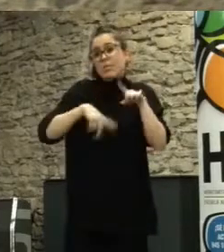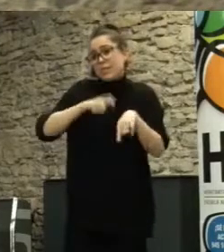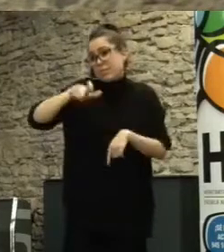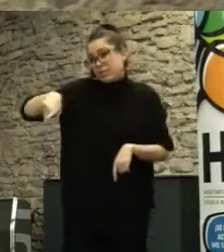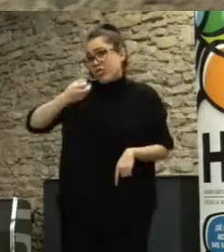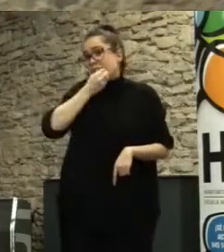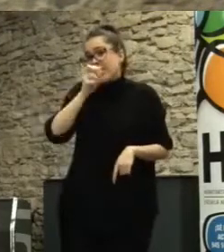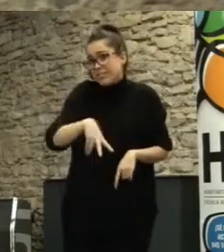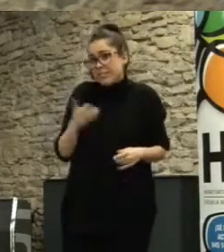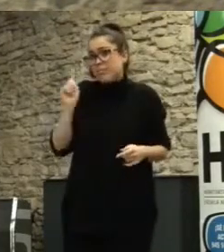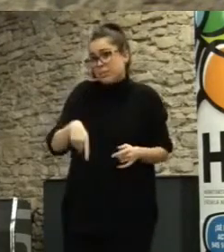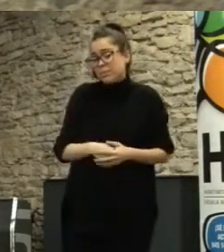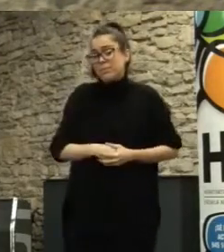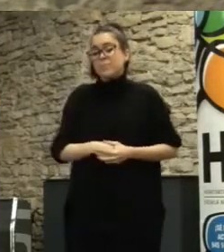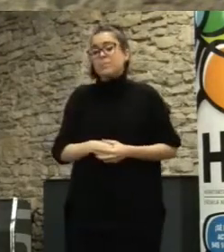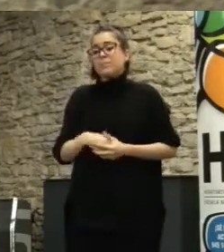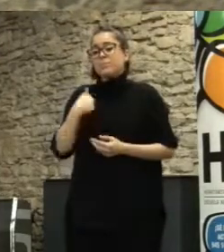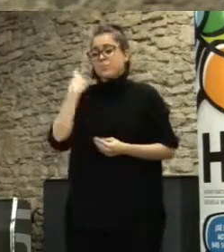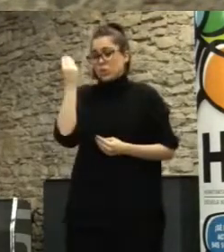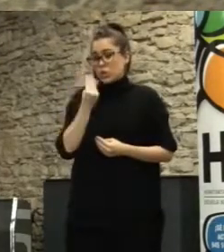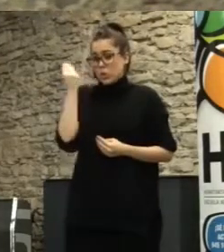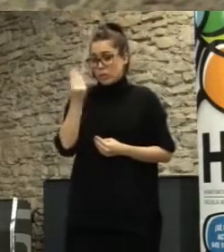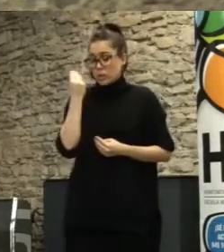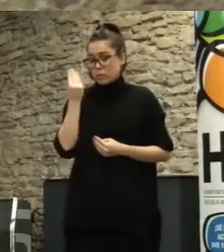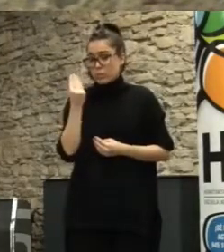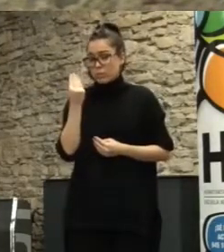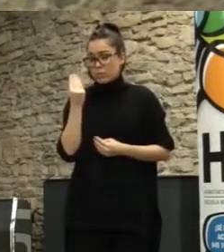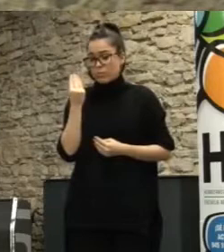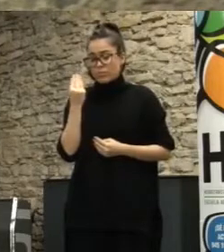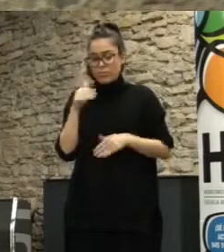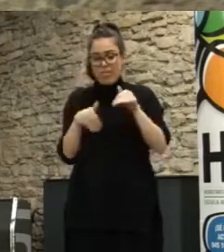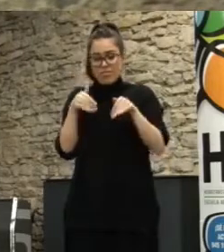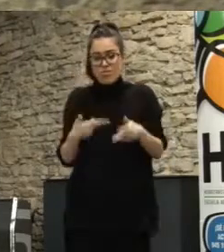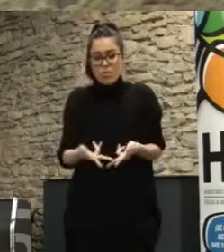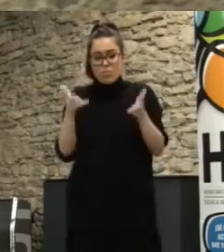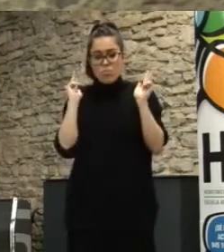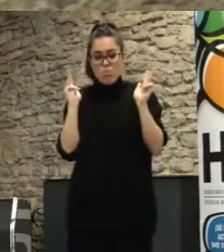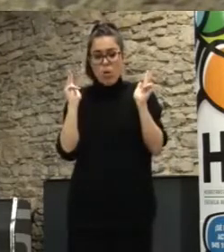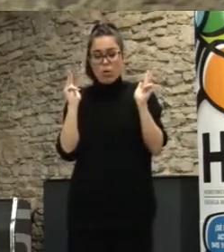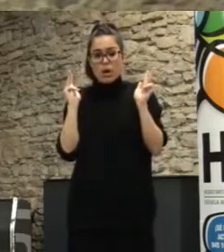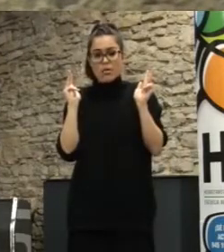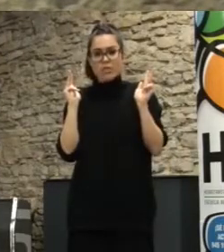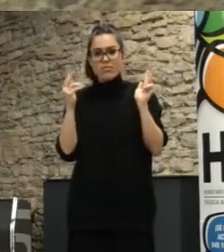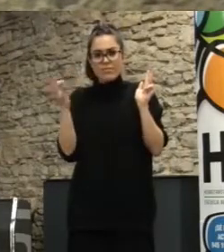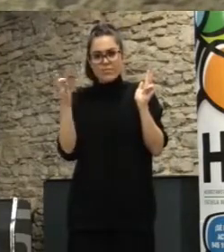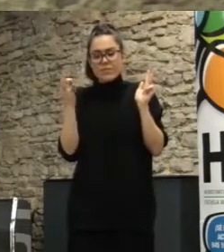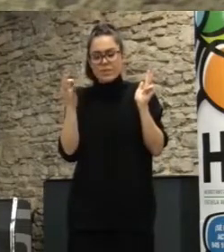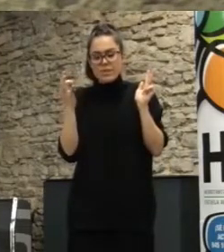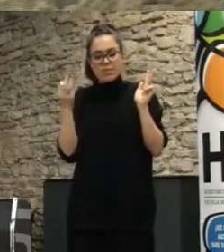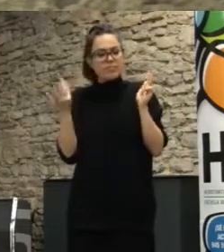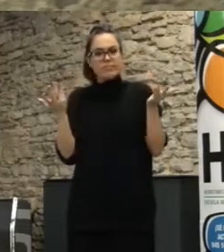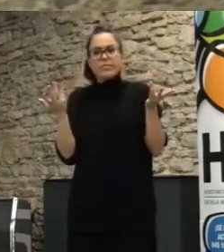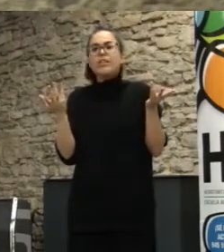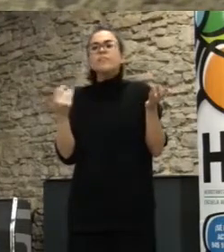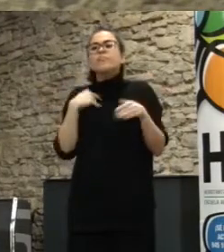pero bueno yo pienso que es por defecto la democracia tiene que ir un poco por ahí de transparencia y de abrir